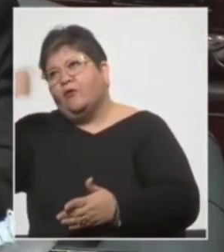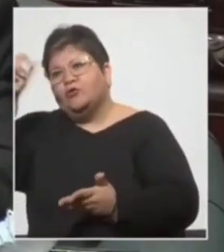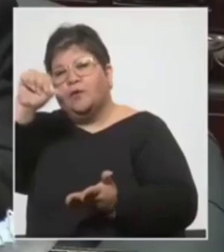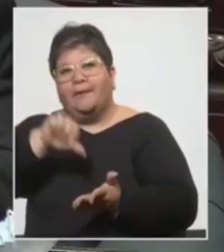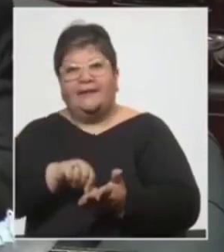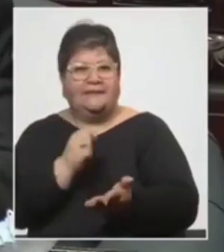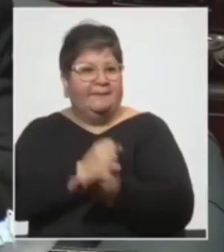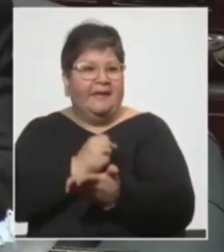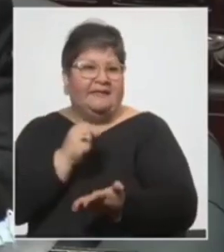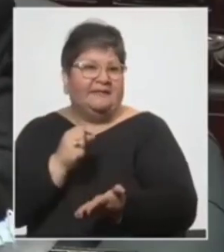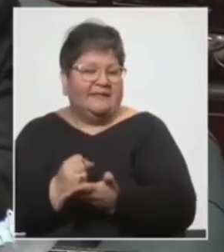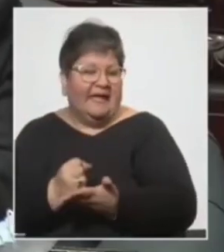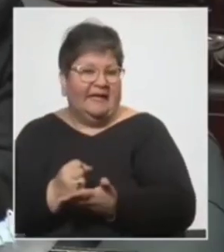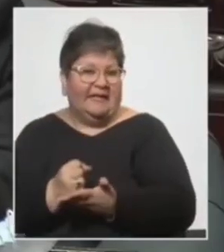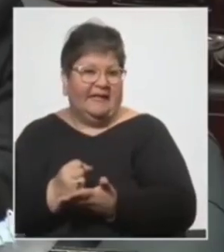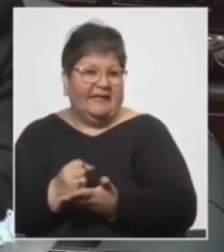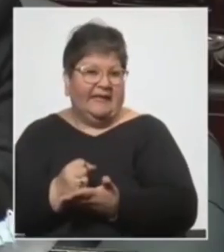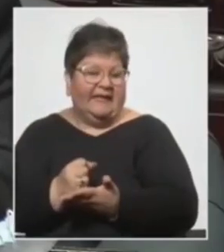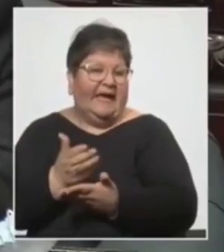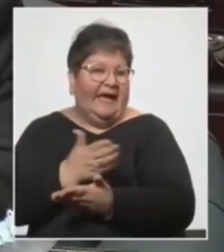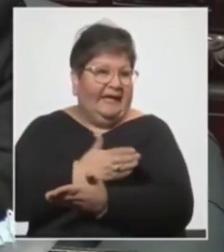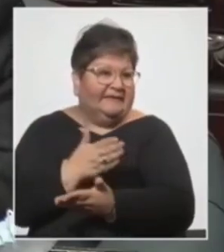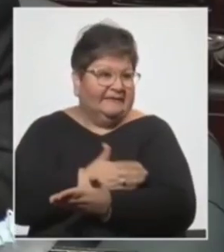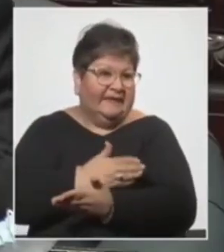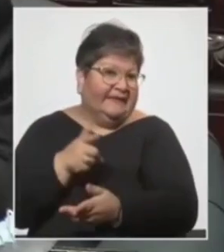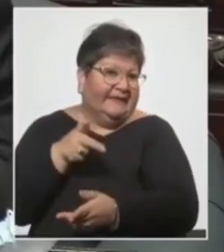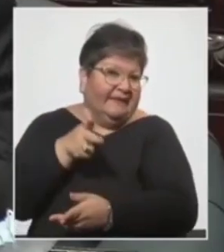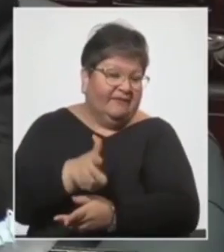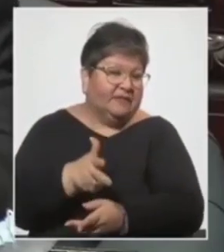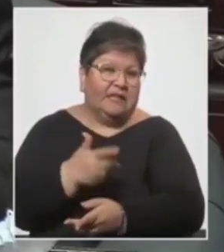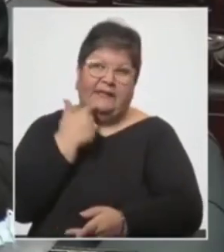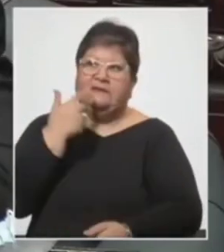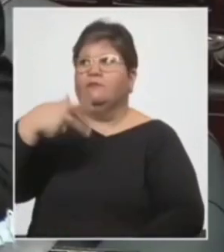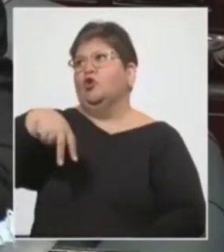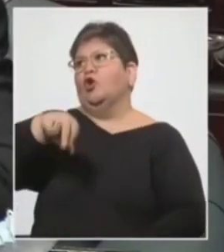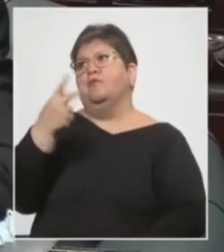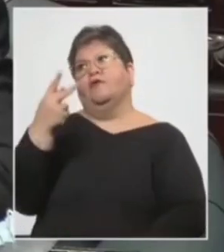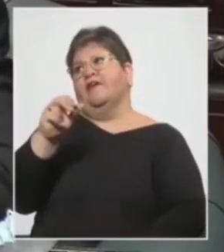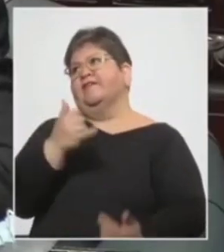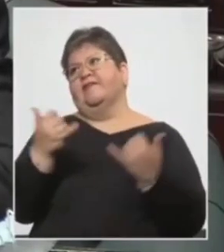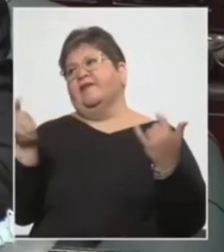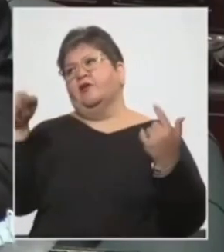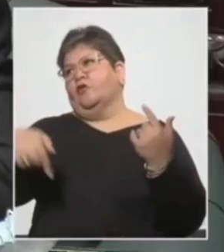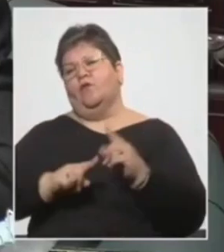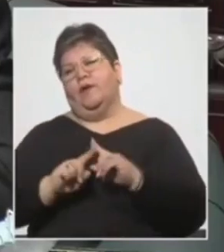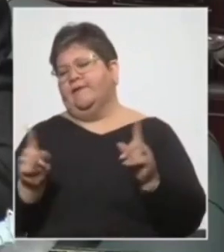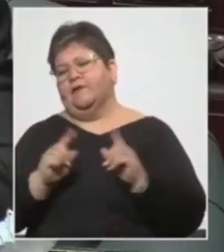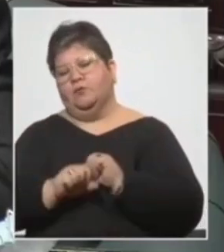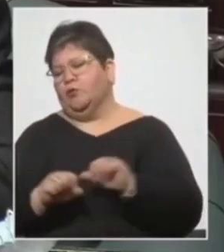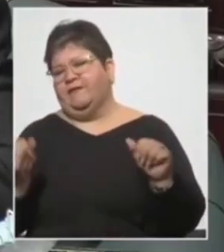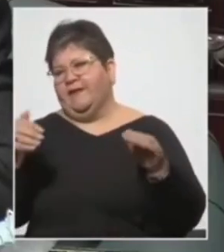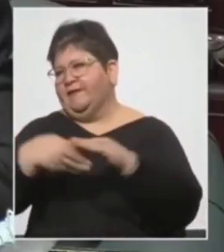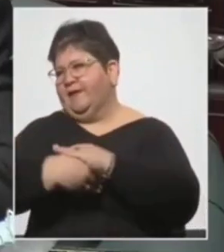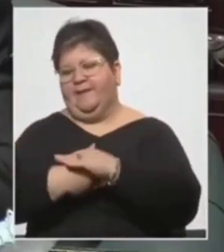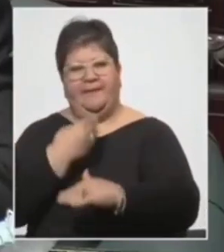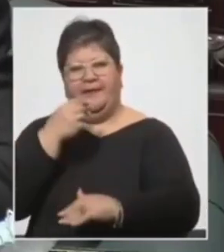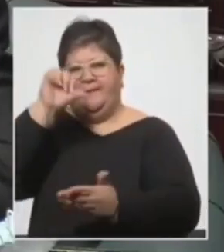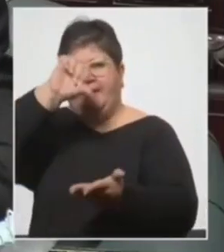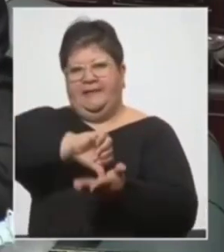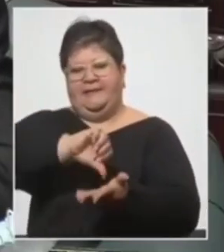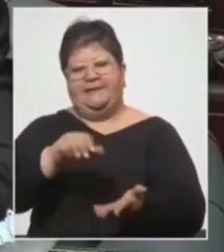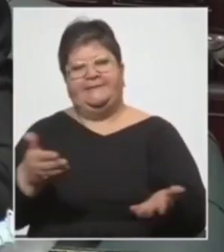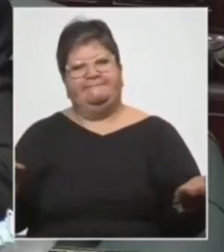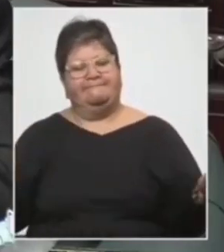el pasaje antes de determinada fecha nosotros le digamos no por 20 días no vas a poder entrar al país creemos que la